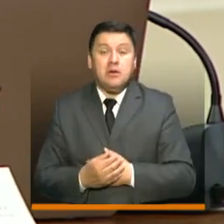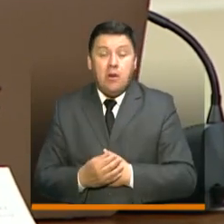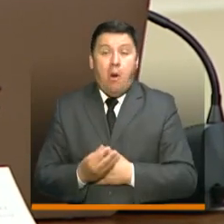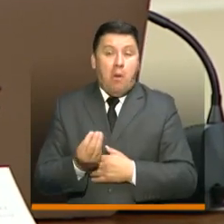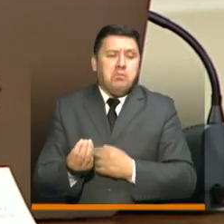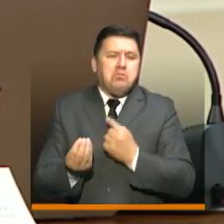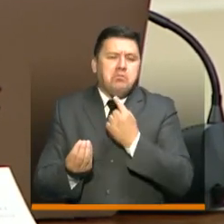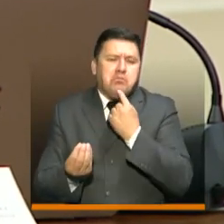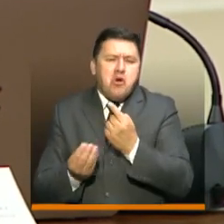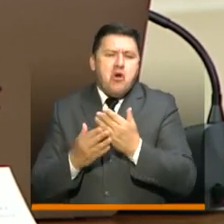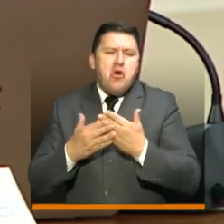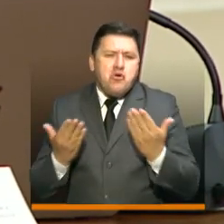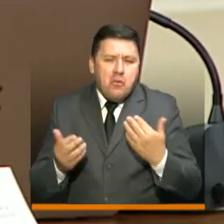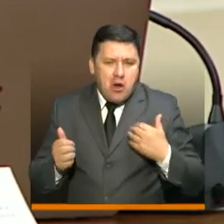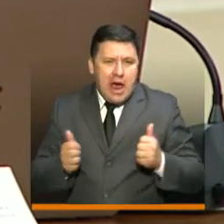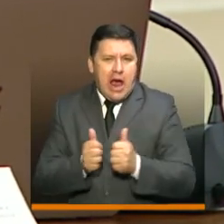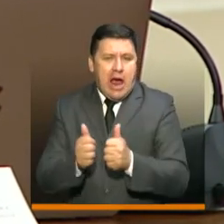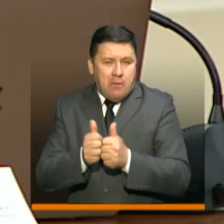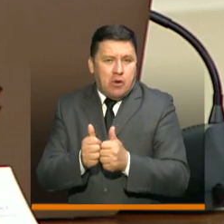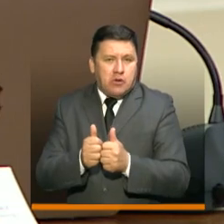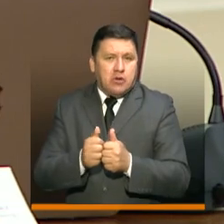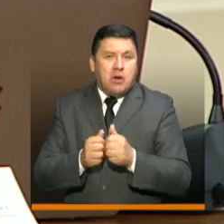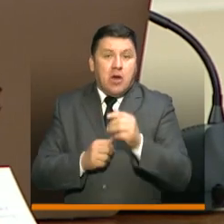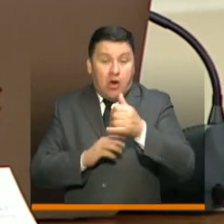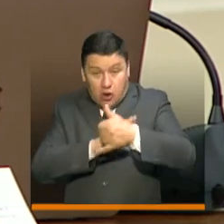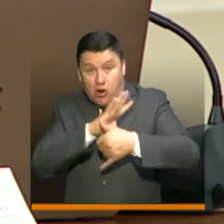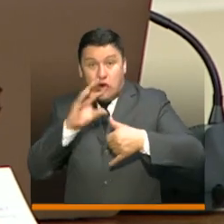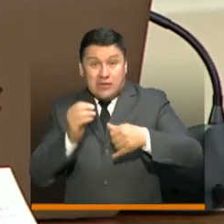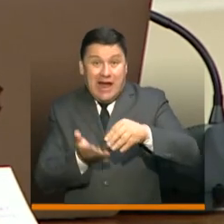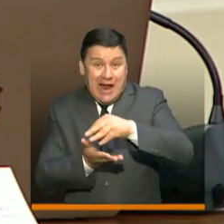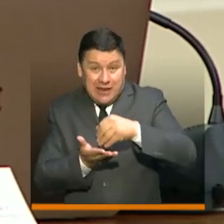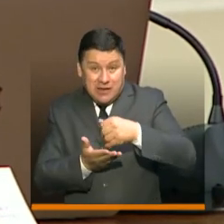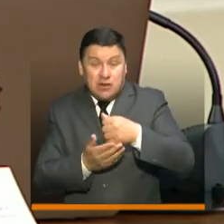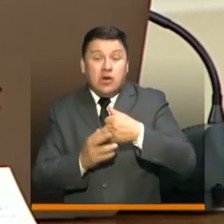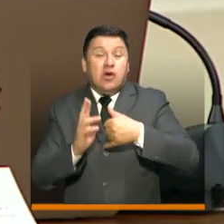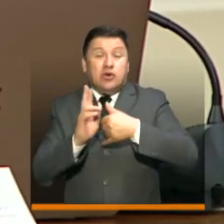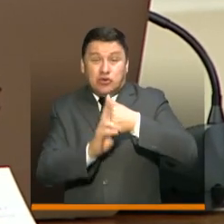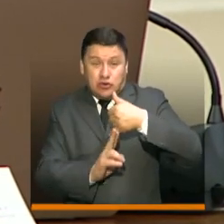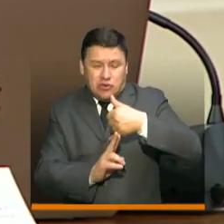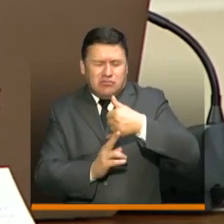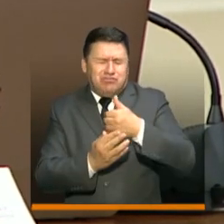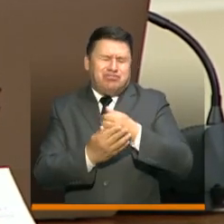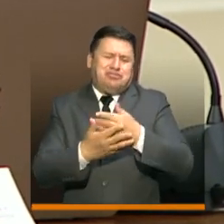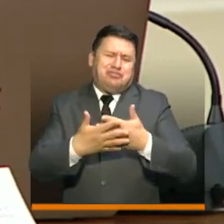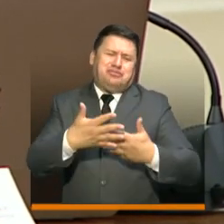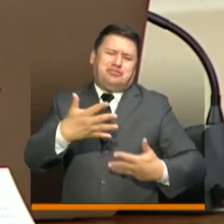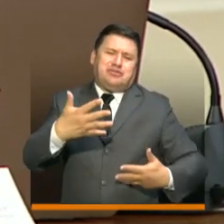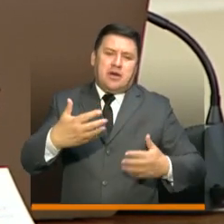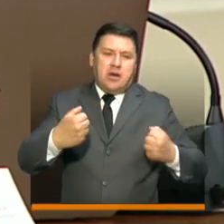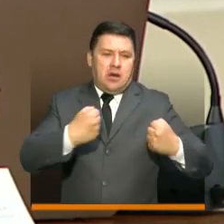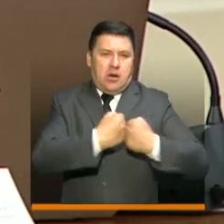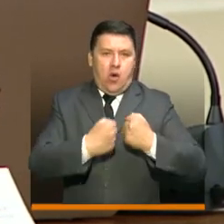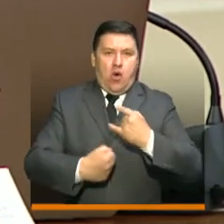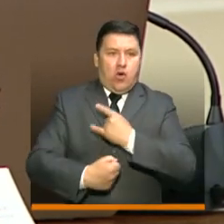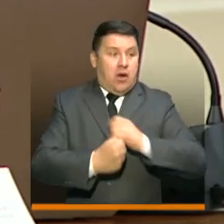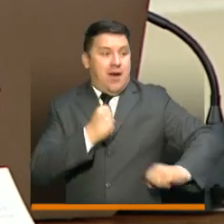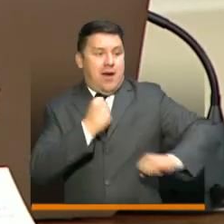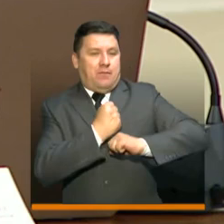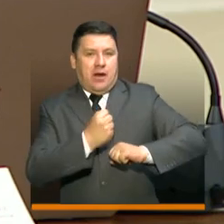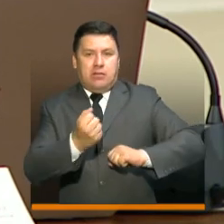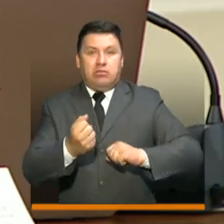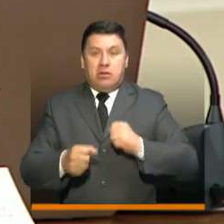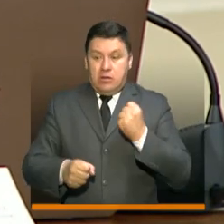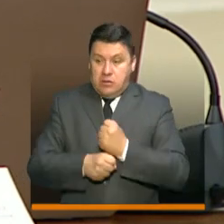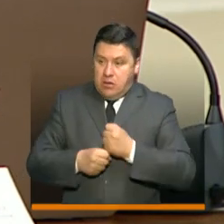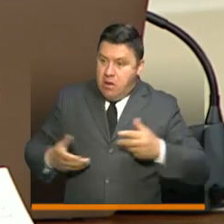Estamos hablando de cómo estamos acompañando desde la costa atlántica al sur del país. Y en fin, encuentra usted alianzas que no solamente hablan de